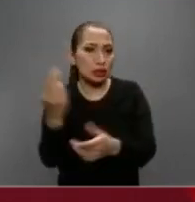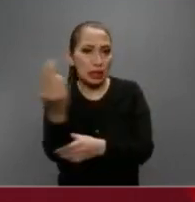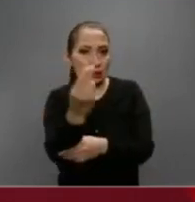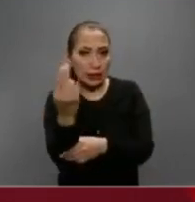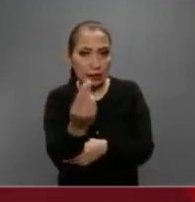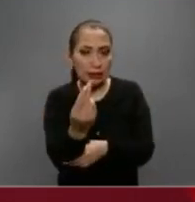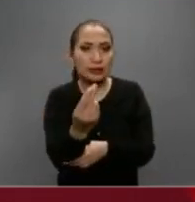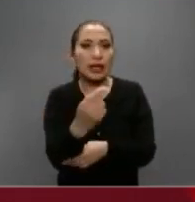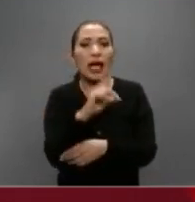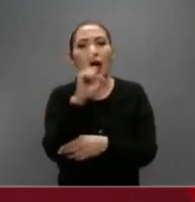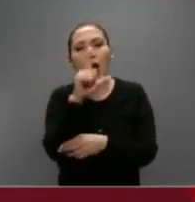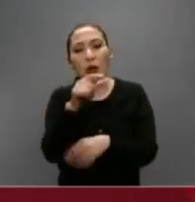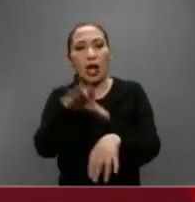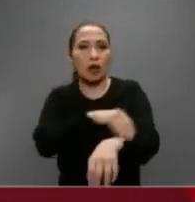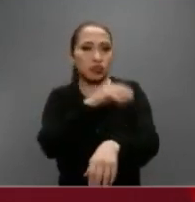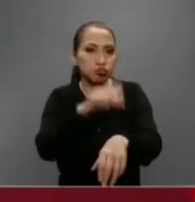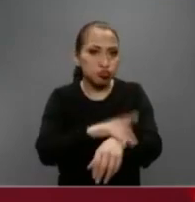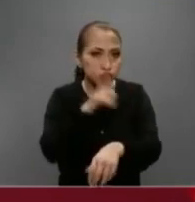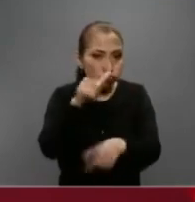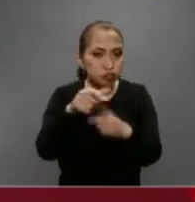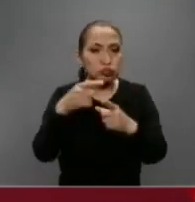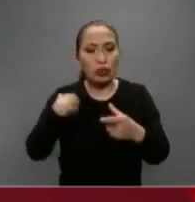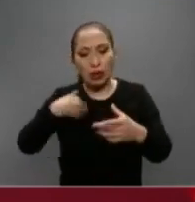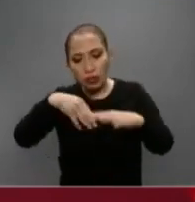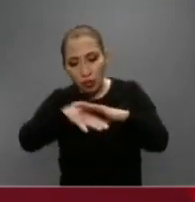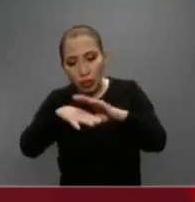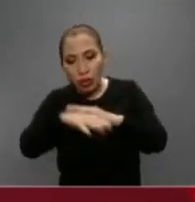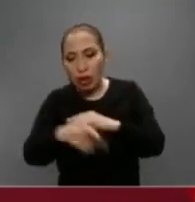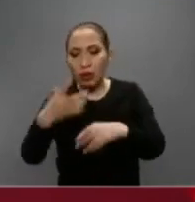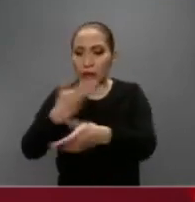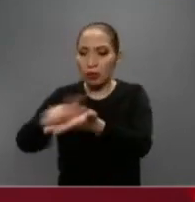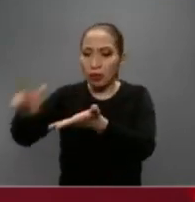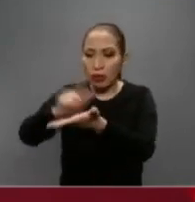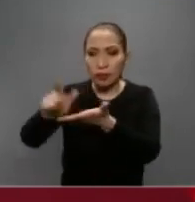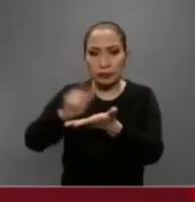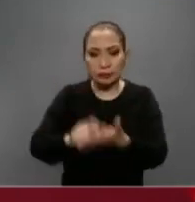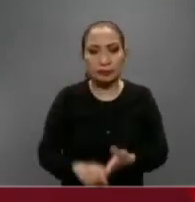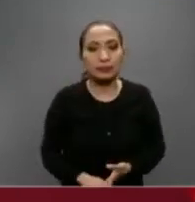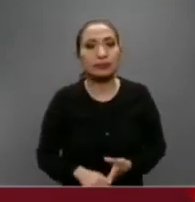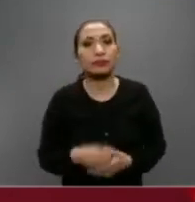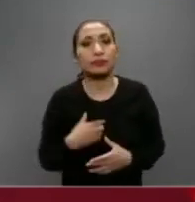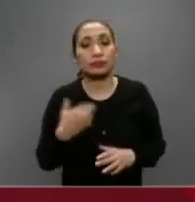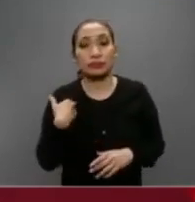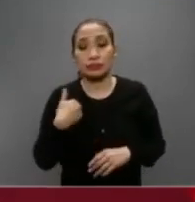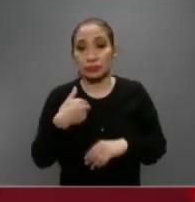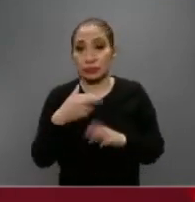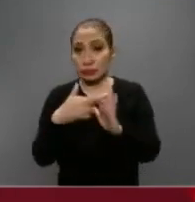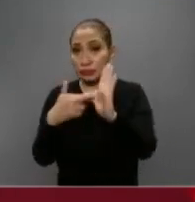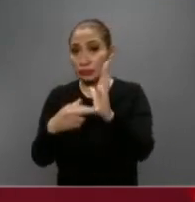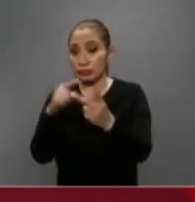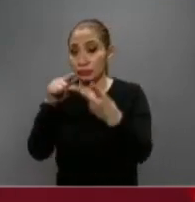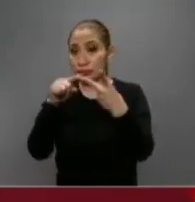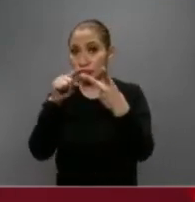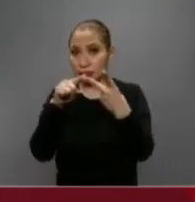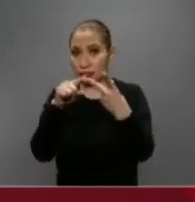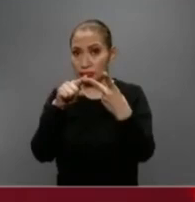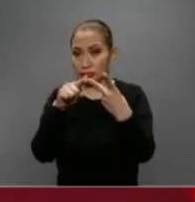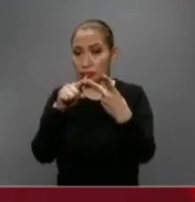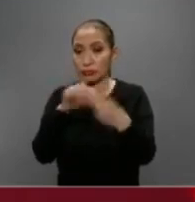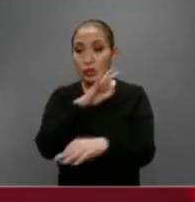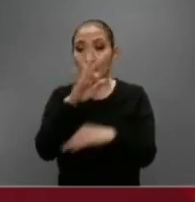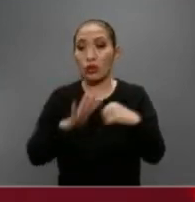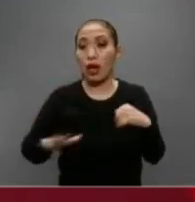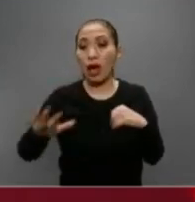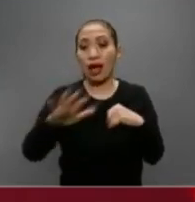indispensables, agua, energía, drenaje, saneamiento básico, etcétera. La medida dos es la siguiente.